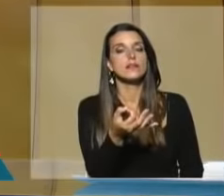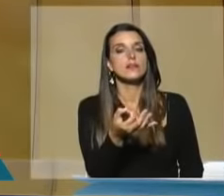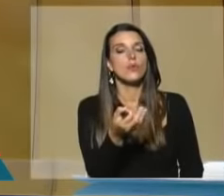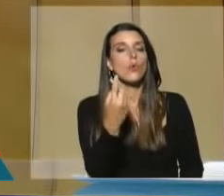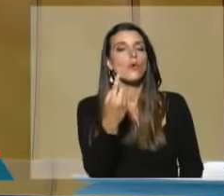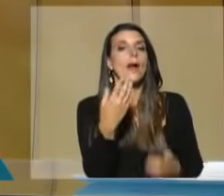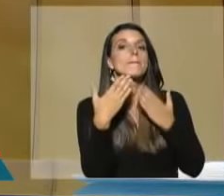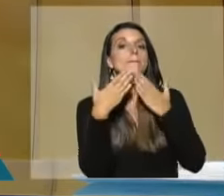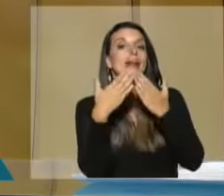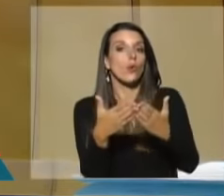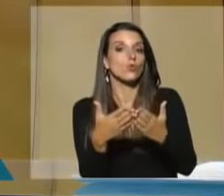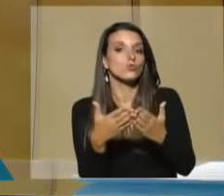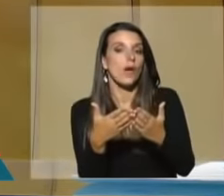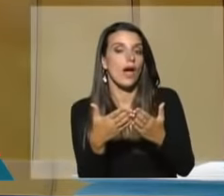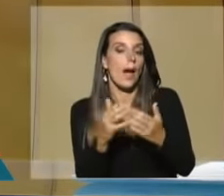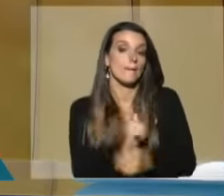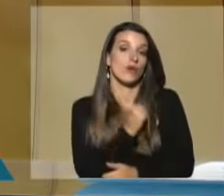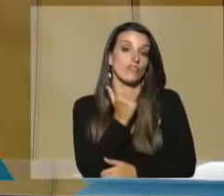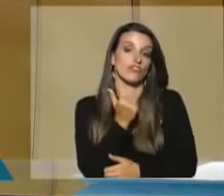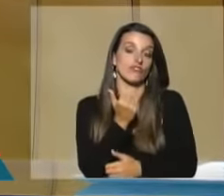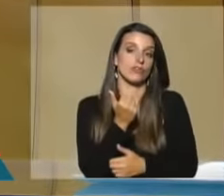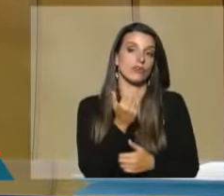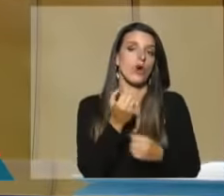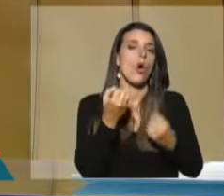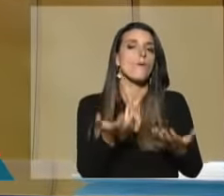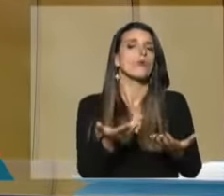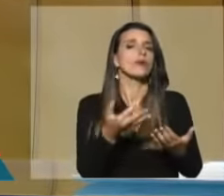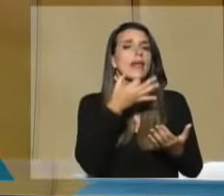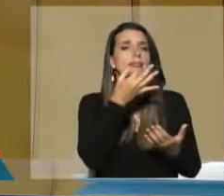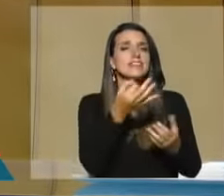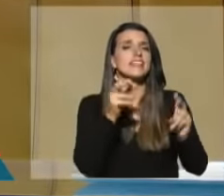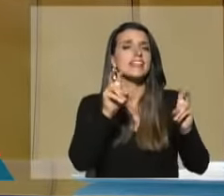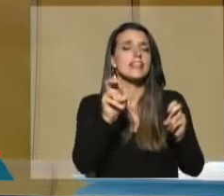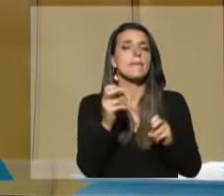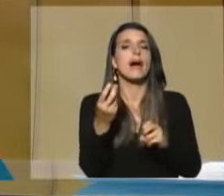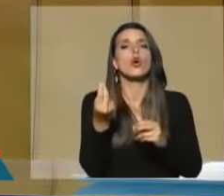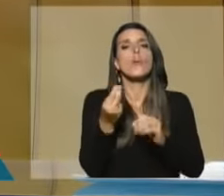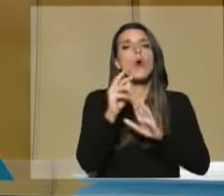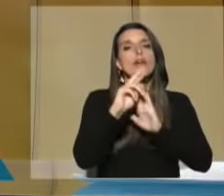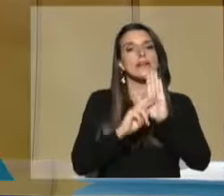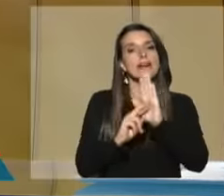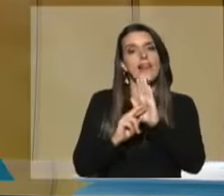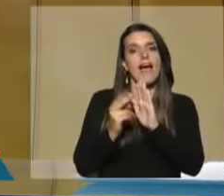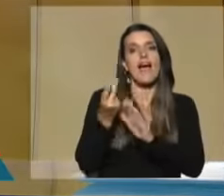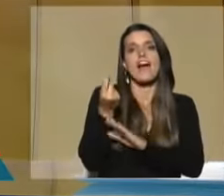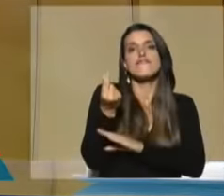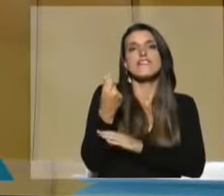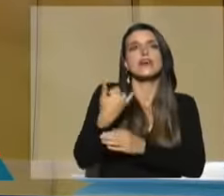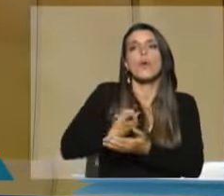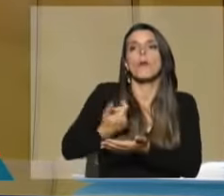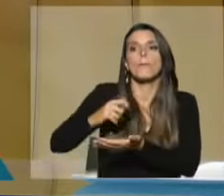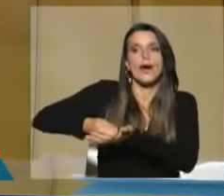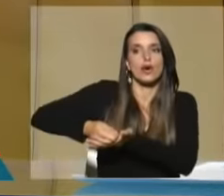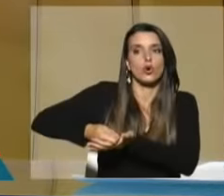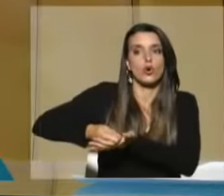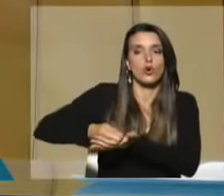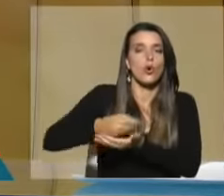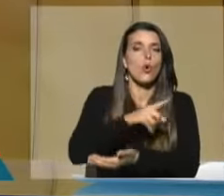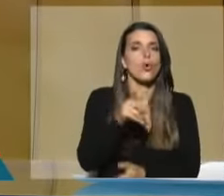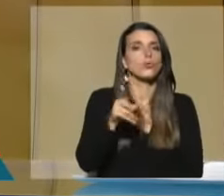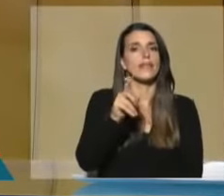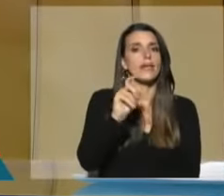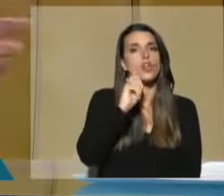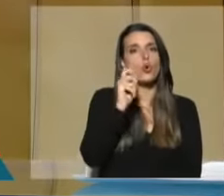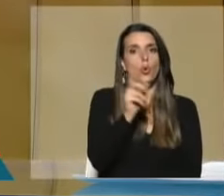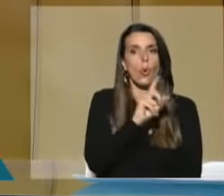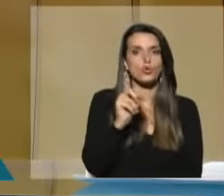pregunta, aprovecho, porque no se habla mucho de la regla fiscal que está en el capítulo, digamos, ¿no? Ustedes rechazan esto de la